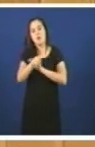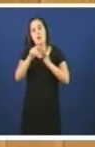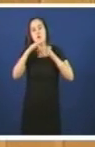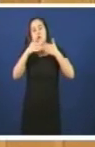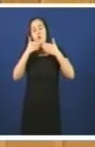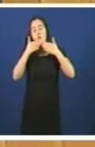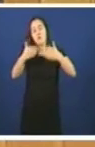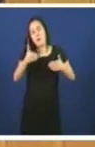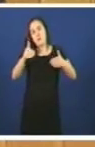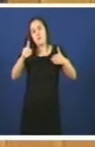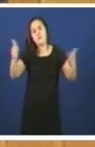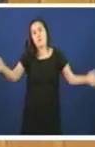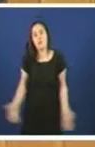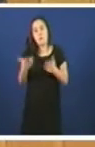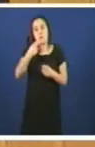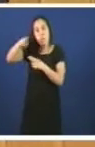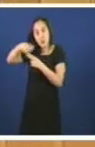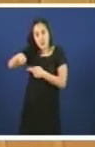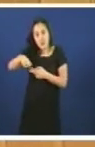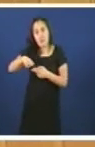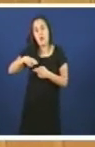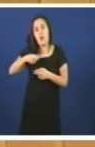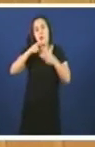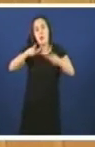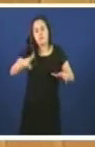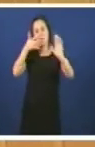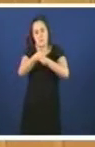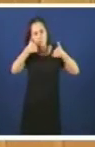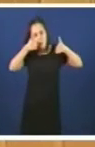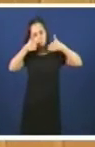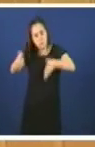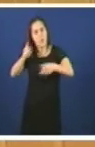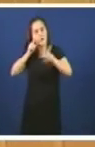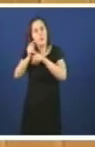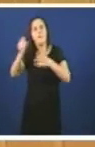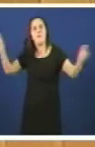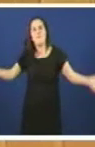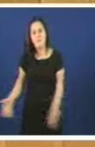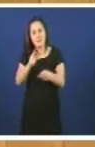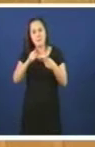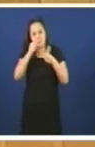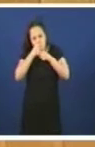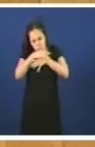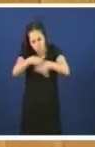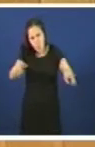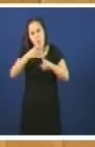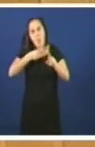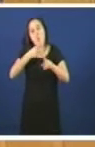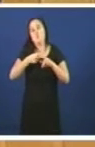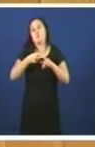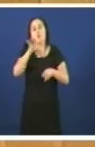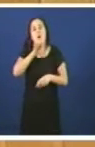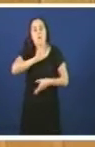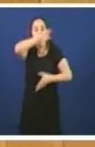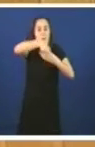da Secretaría Geral de Política Lingüística estiveron sempre centradas no fomento e transmisión e uso do galego nas familias e nas